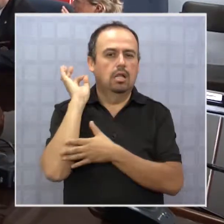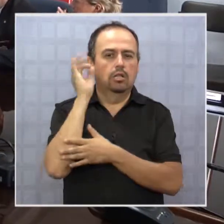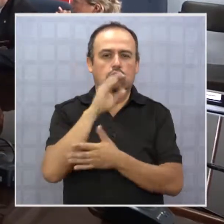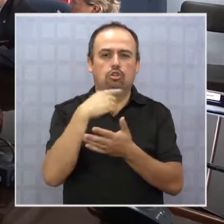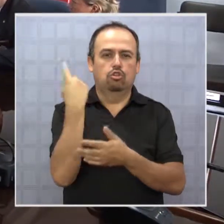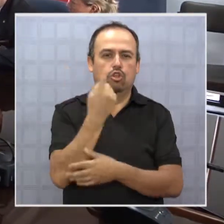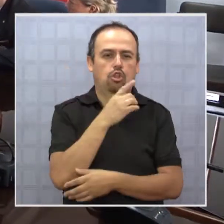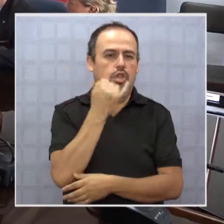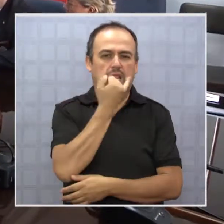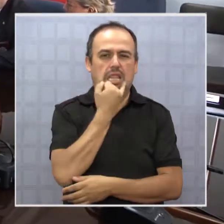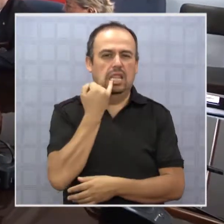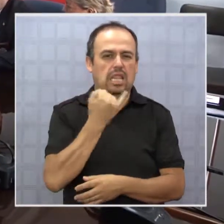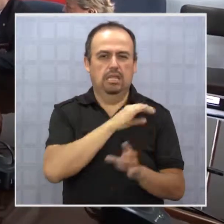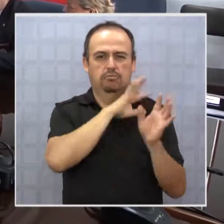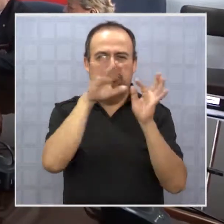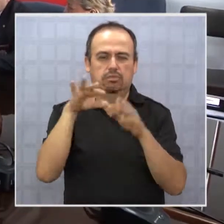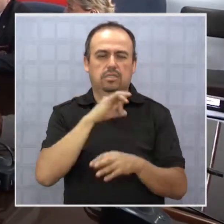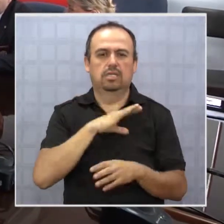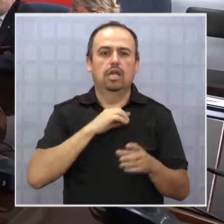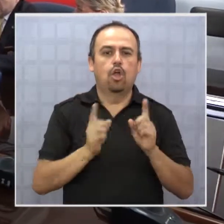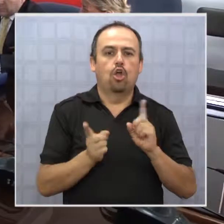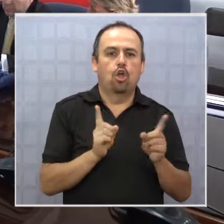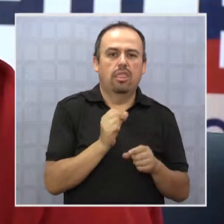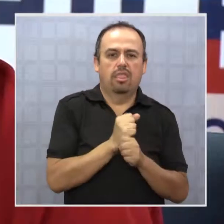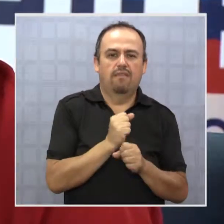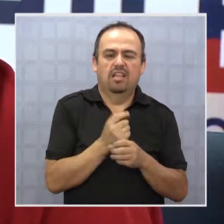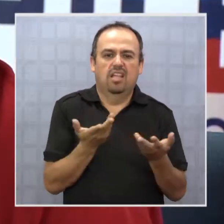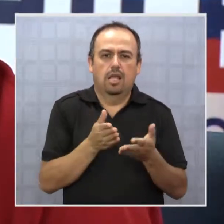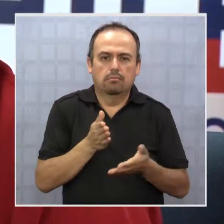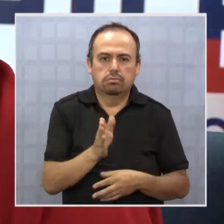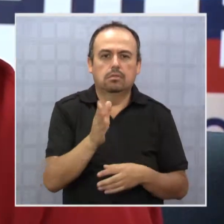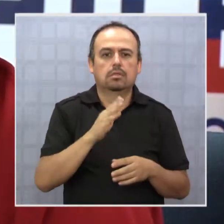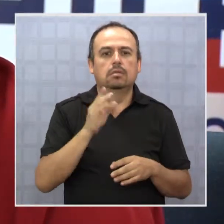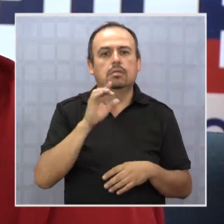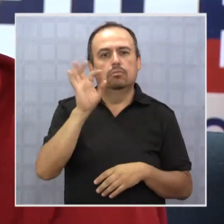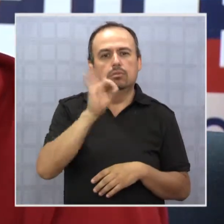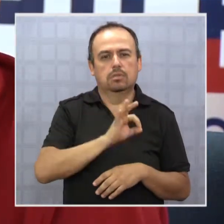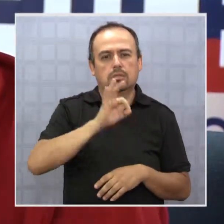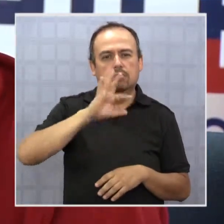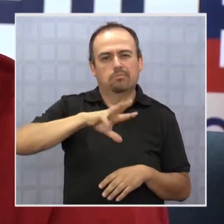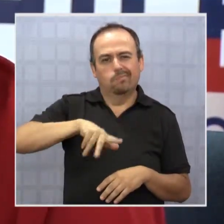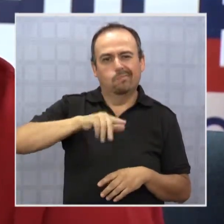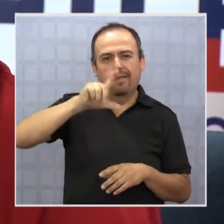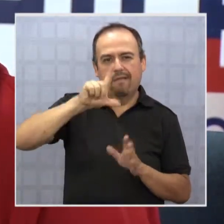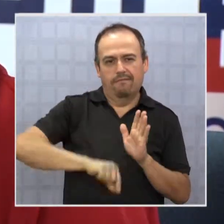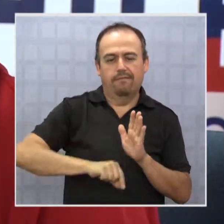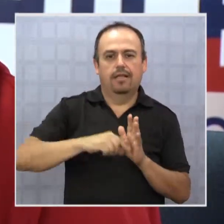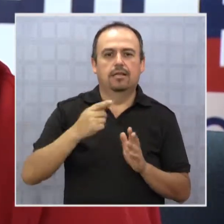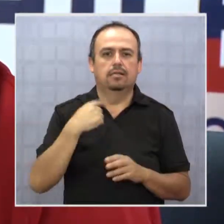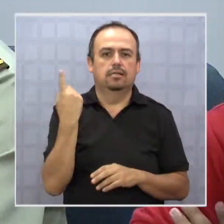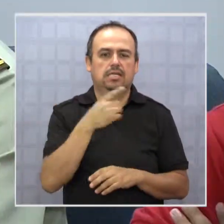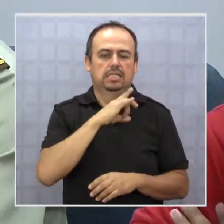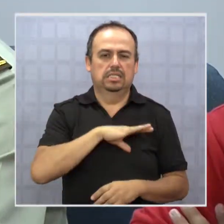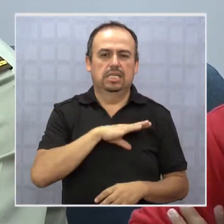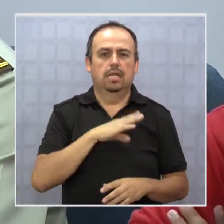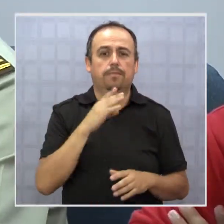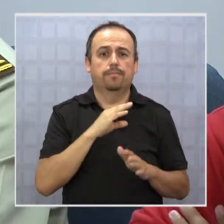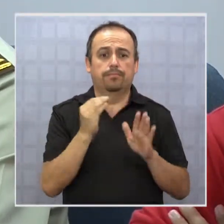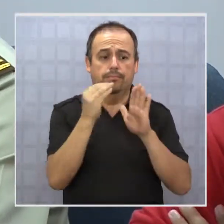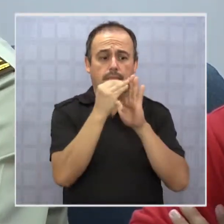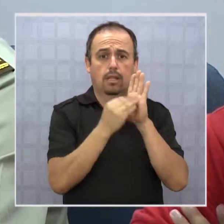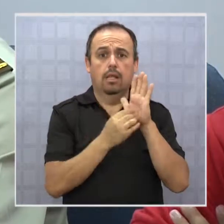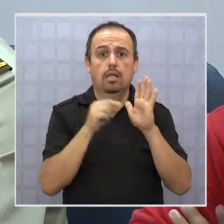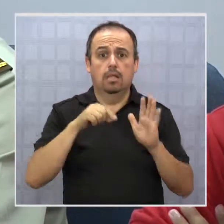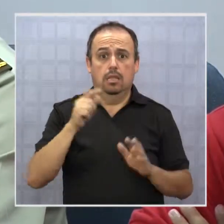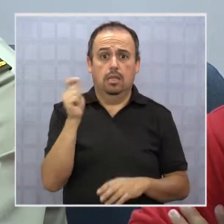los intendentes de Chile para coordinar el trabajo a seguir, para continuar bajando las cifras de delincuencia a nivel nacional. Cifras que,